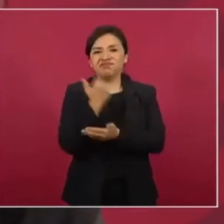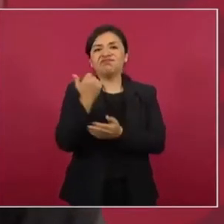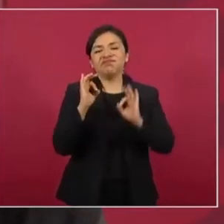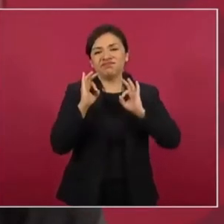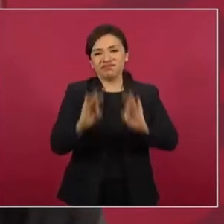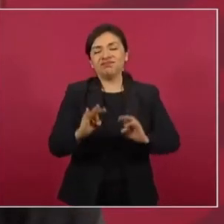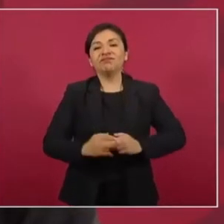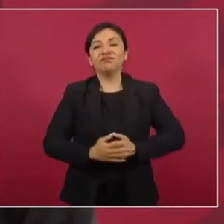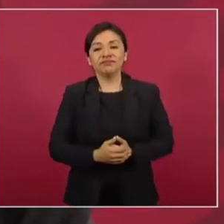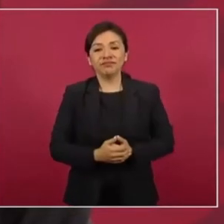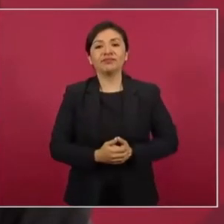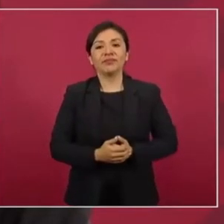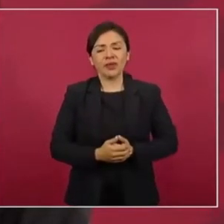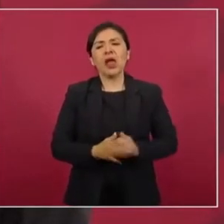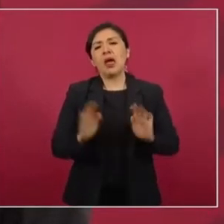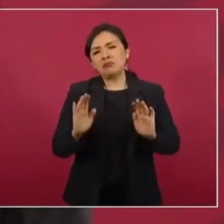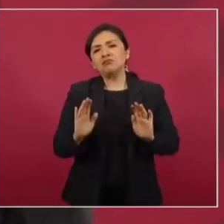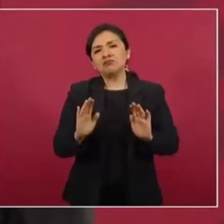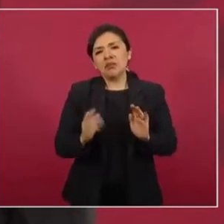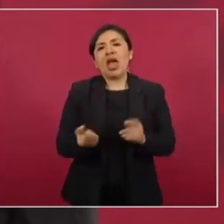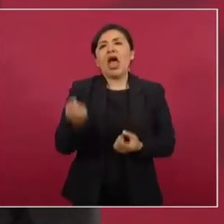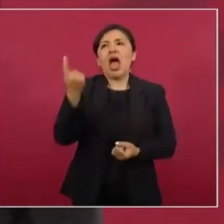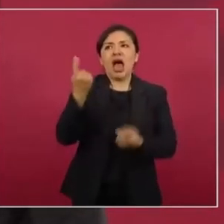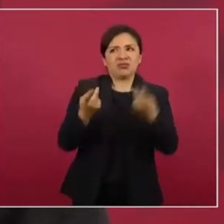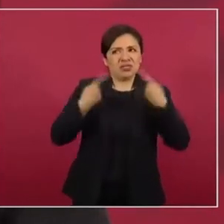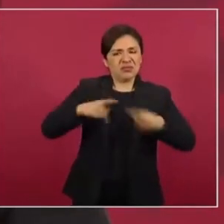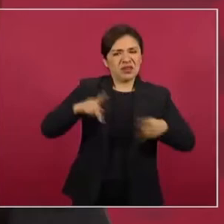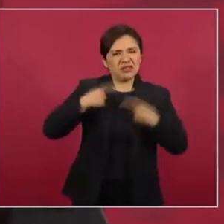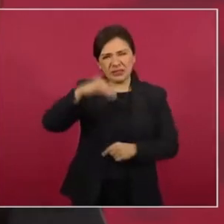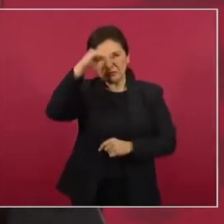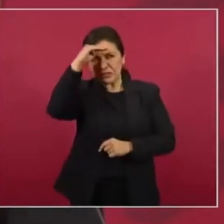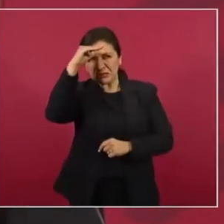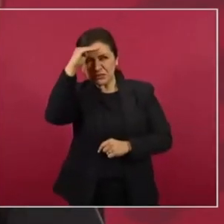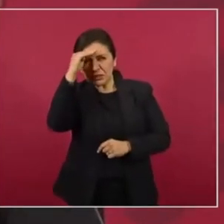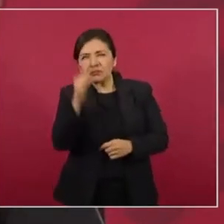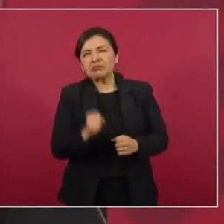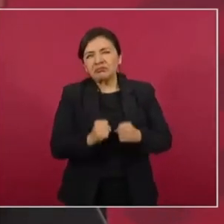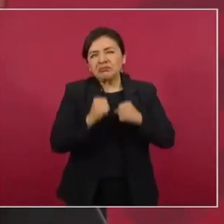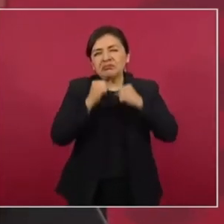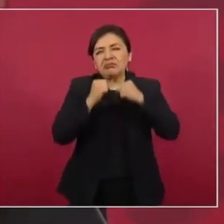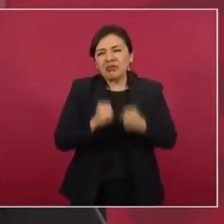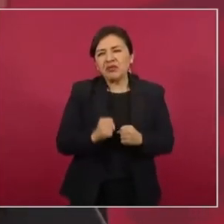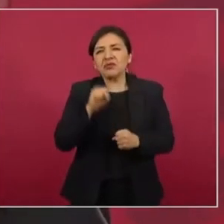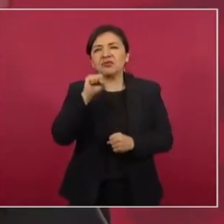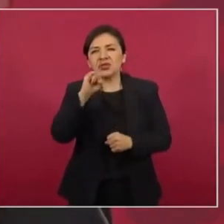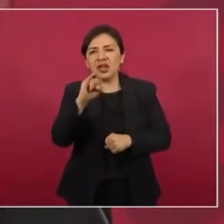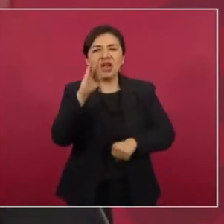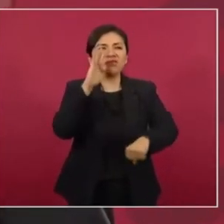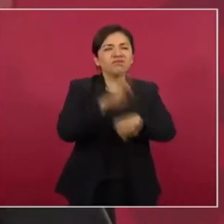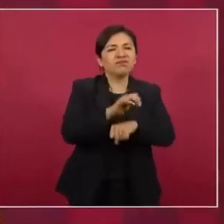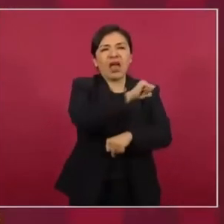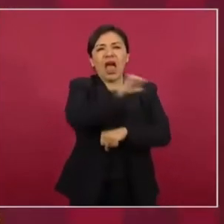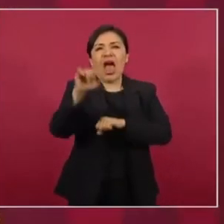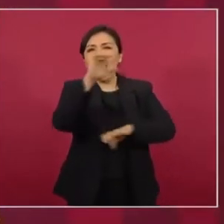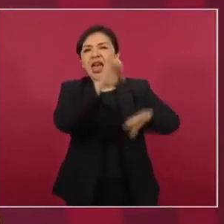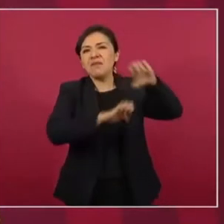Hay quienes apostaban a favor de las empresas,